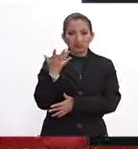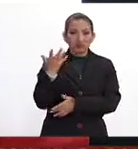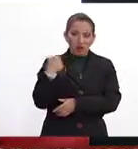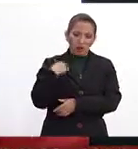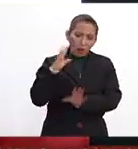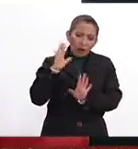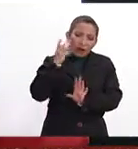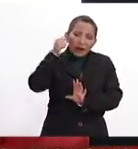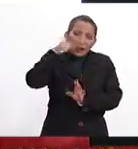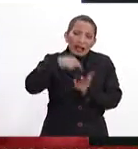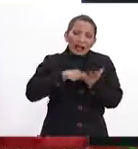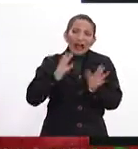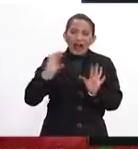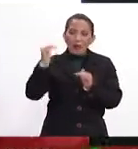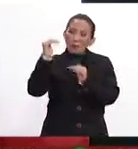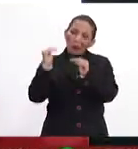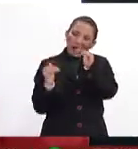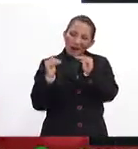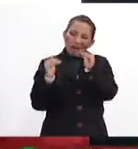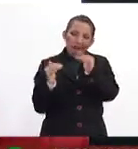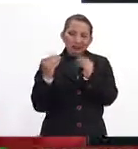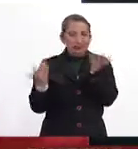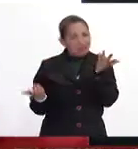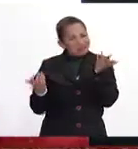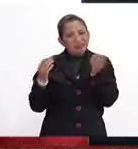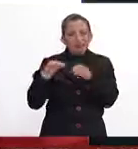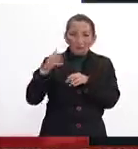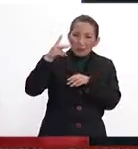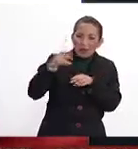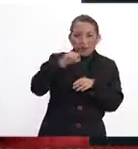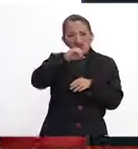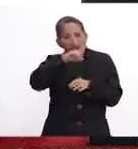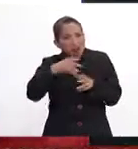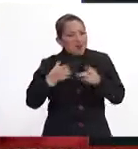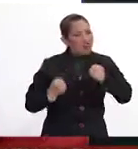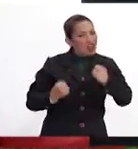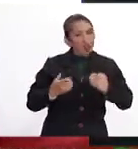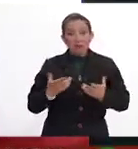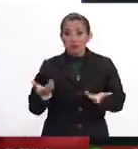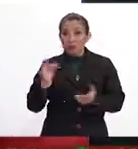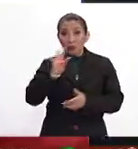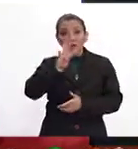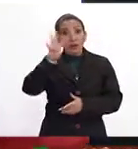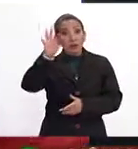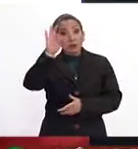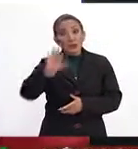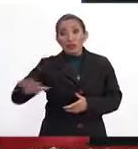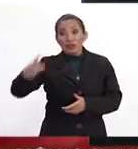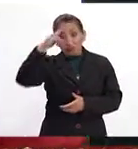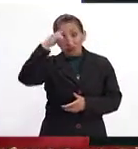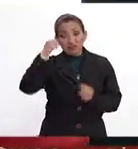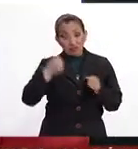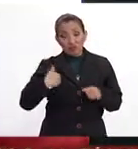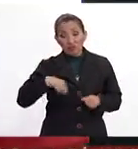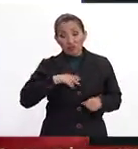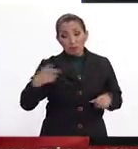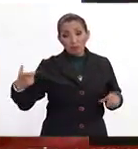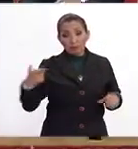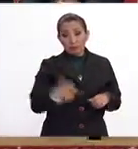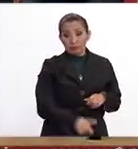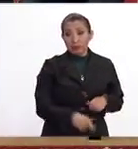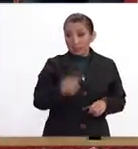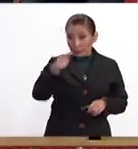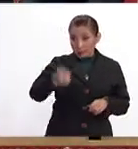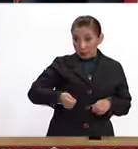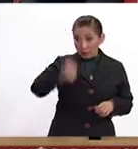ganas o por principio, una respuesta un poco más nacionalista, pero 54% del país cree que vamos a... es la primera encuesta que haces,